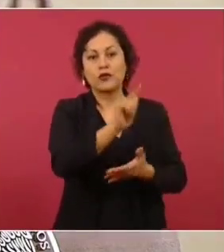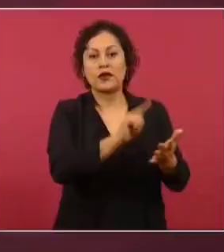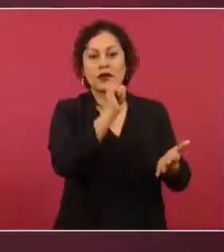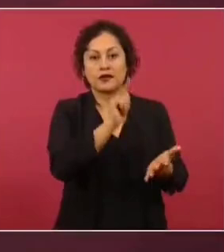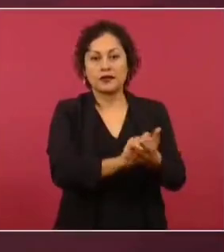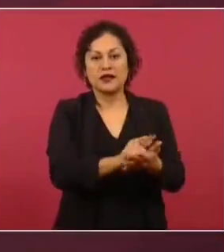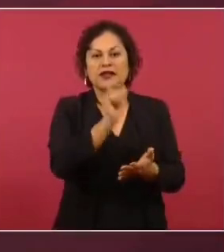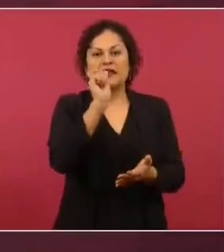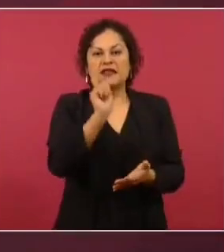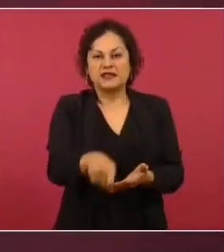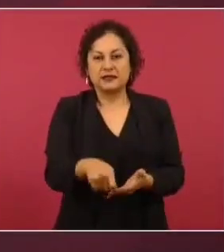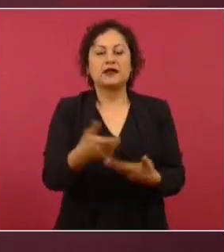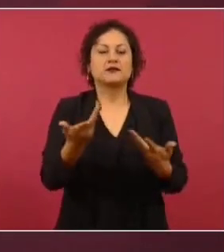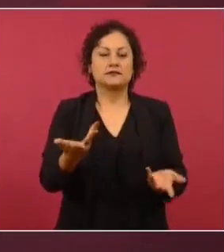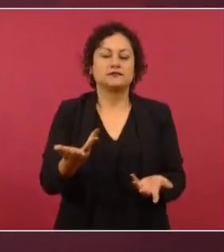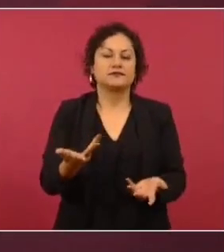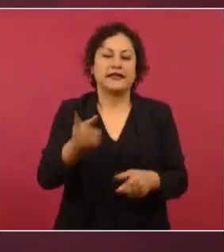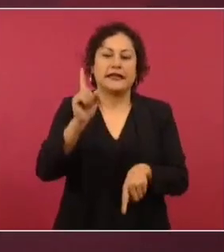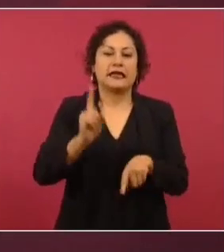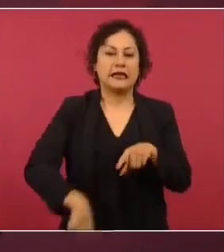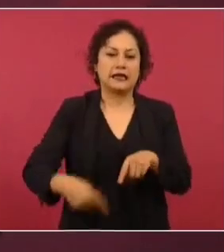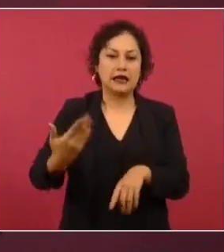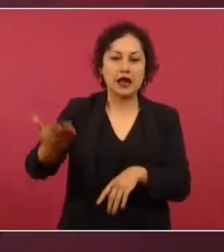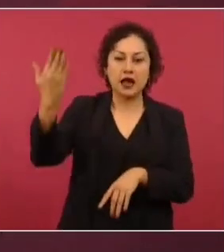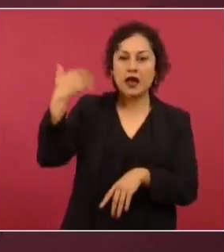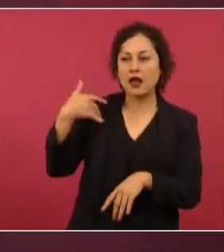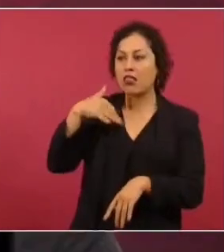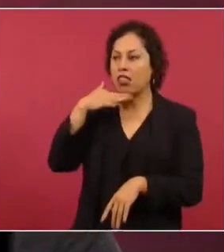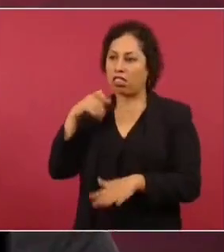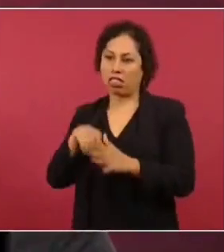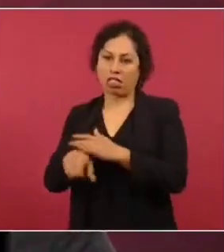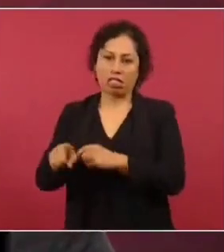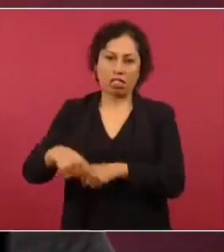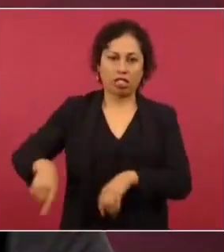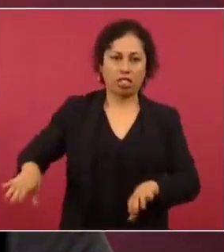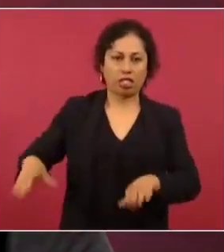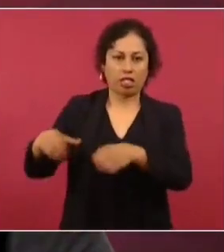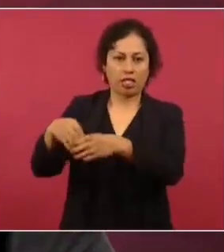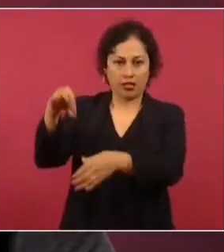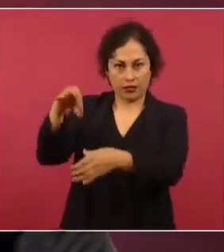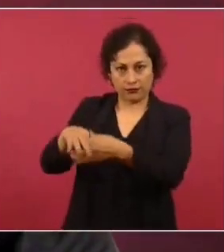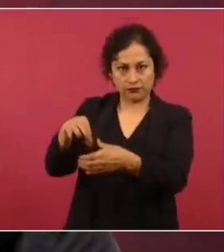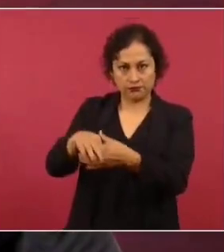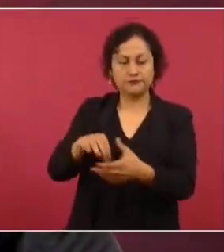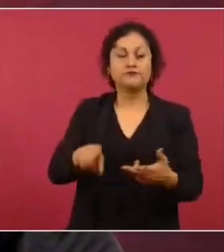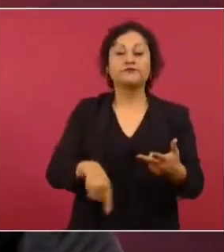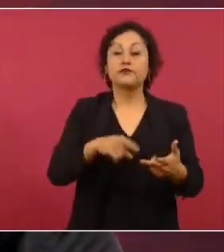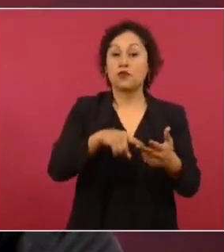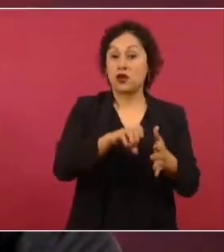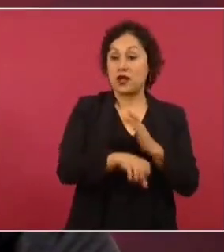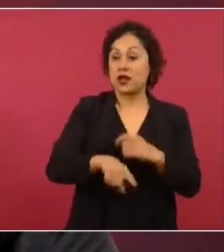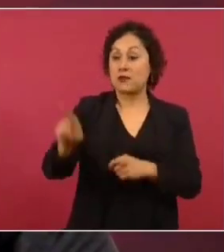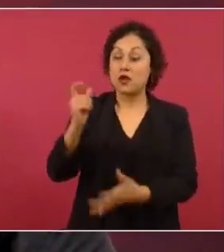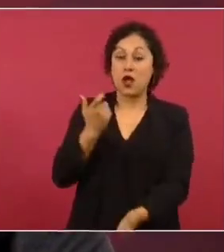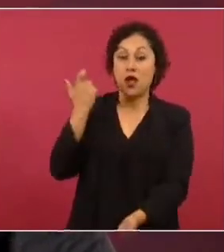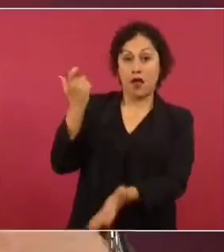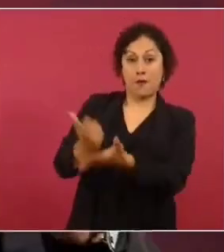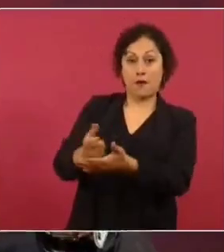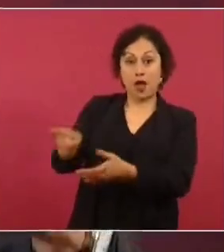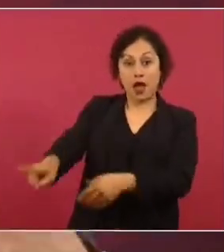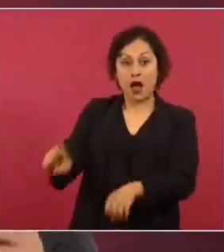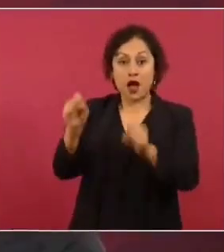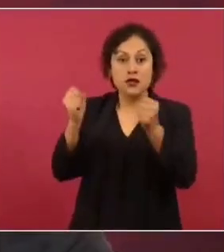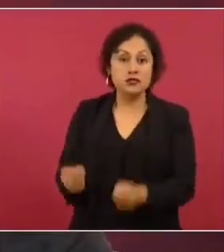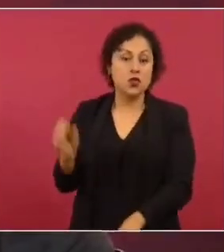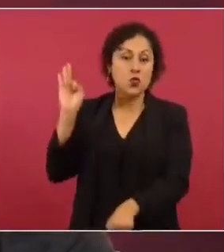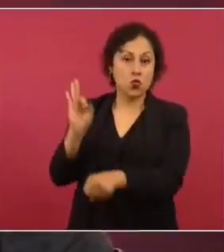burocracia dorada del Instituto Nacional Electoral. Se suprimen privilegios como el seguro de gastos médicos mayores o